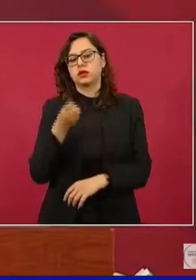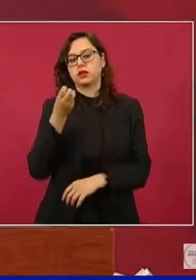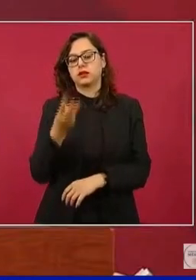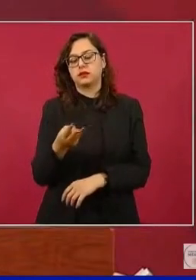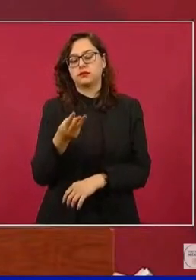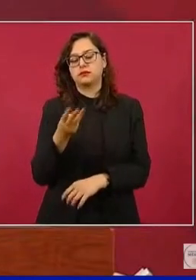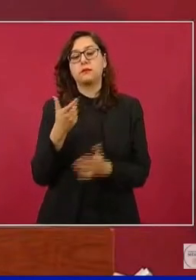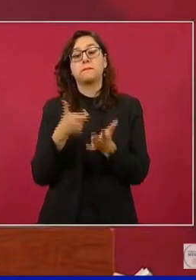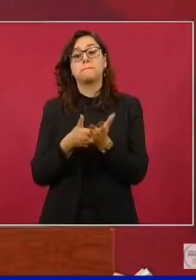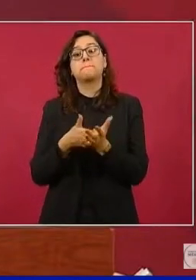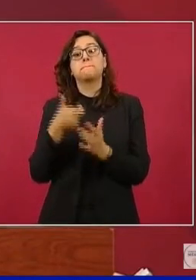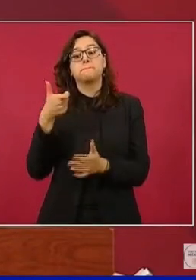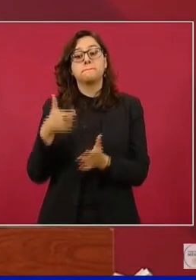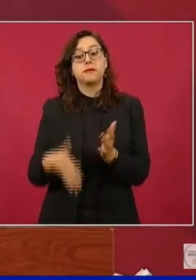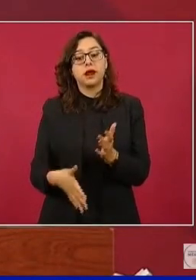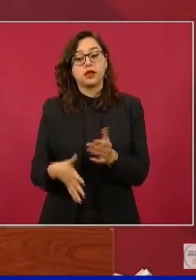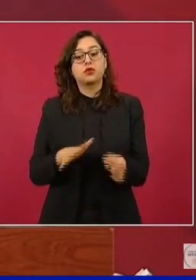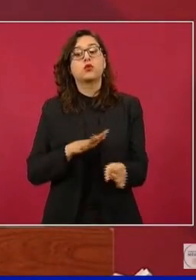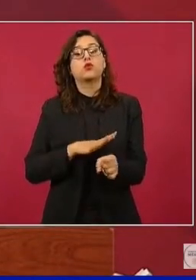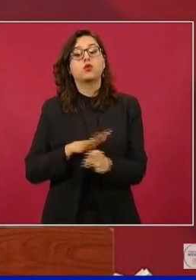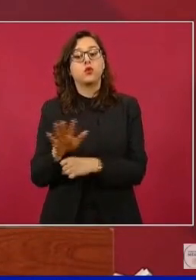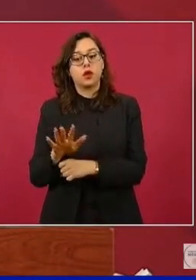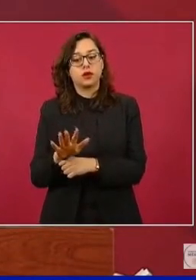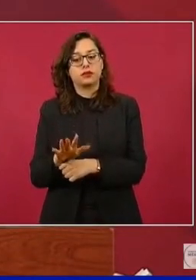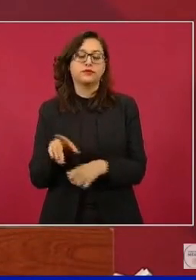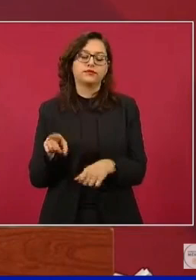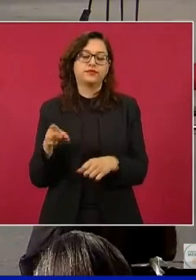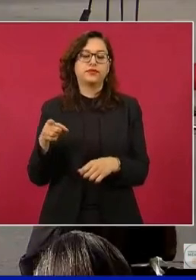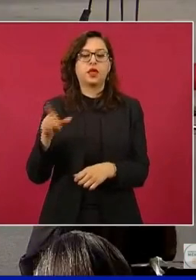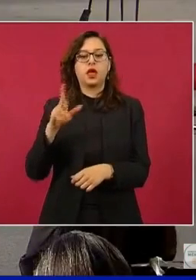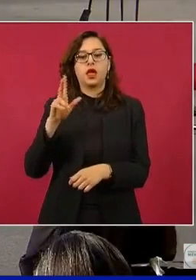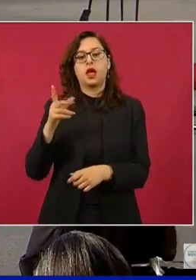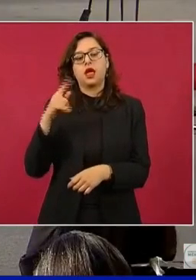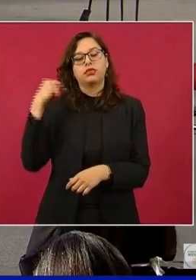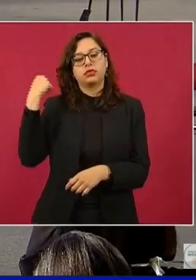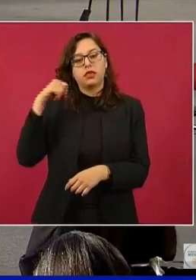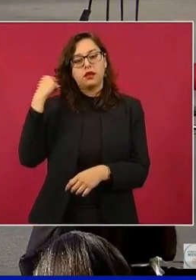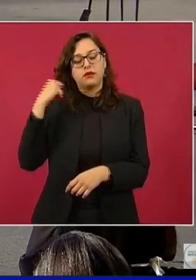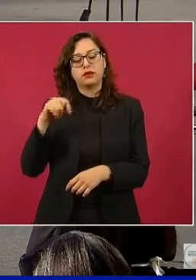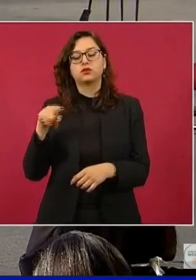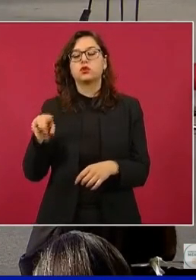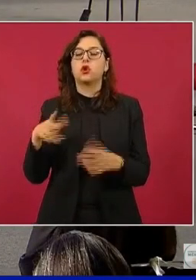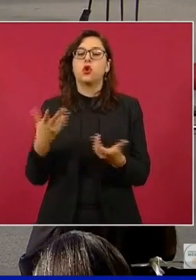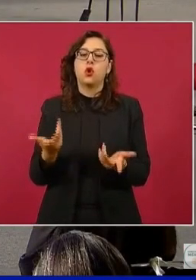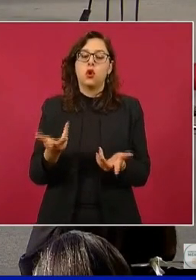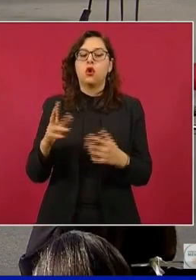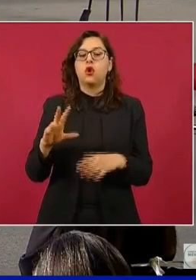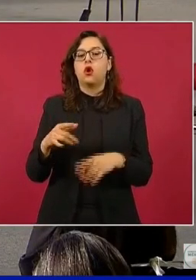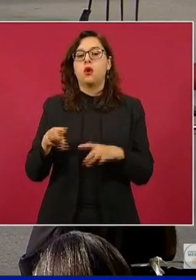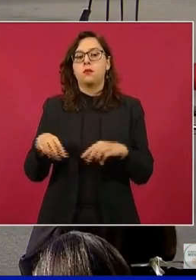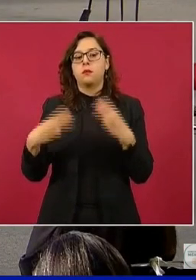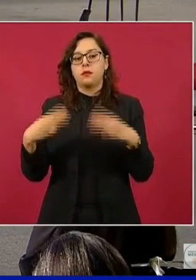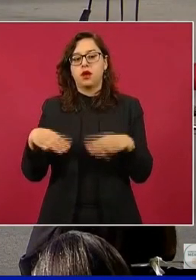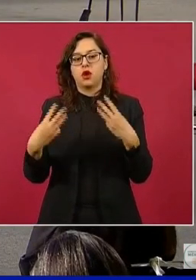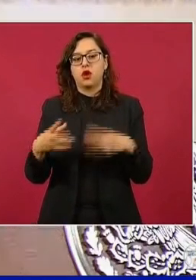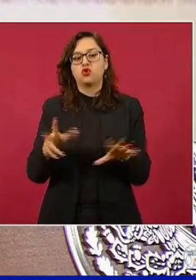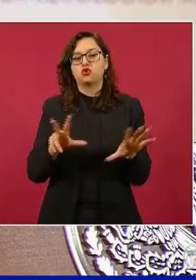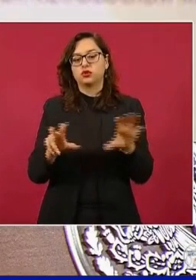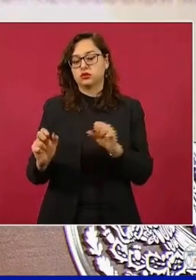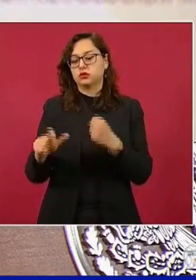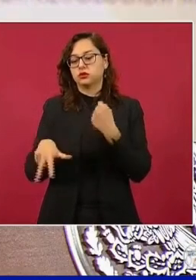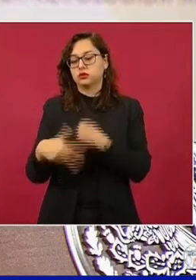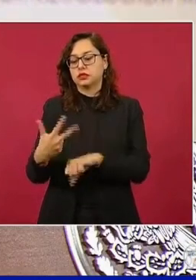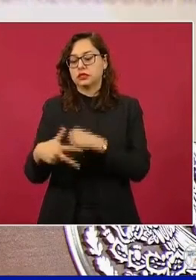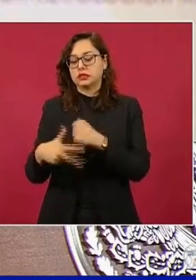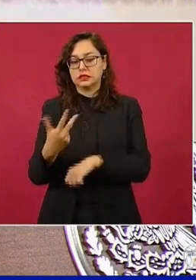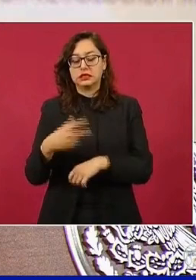mientras que la más económica sigue siendo la central de abastos de Villahermosa, Tabasco, 813 con 90 centavos. Pero